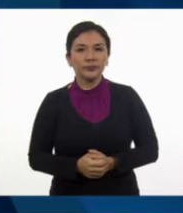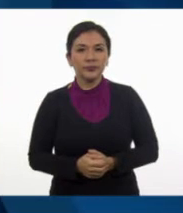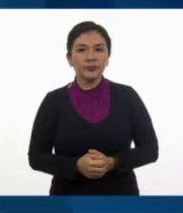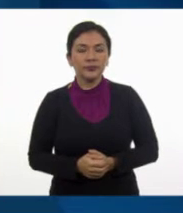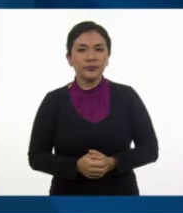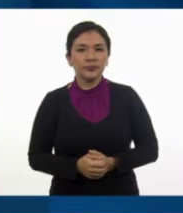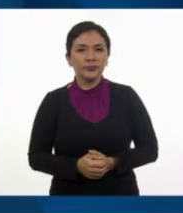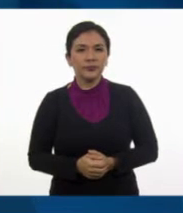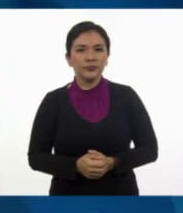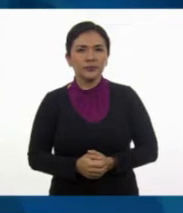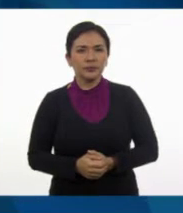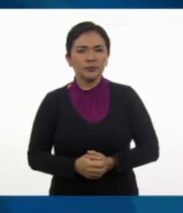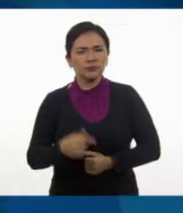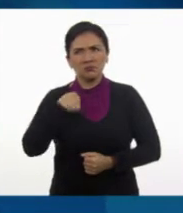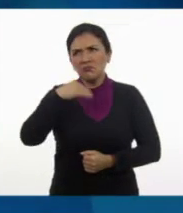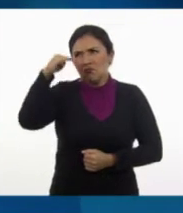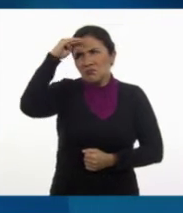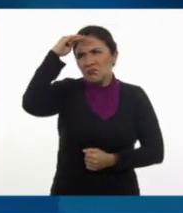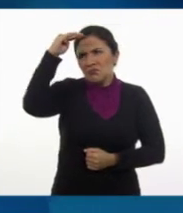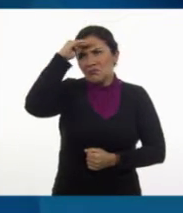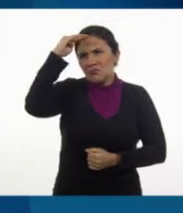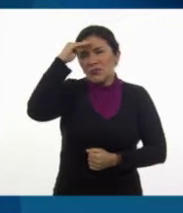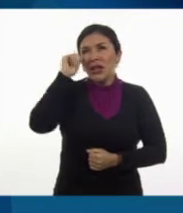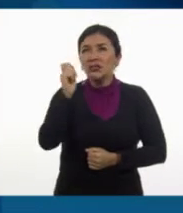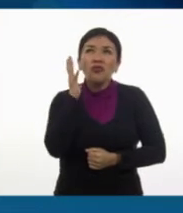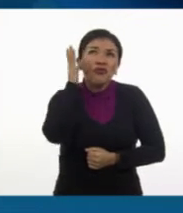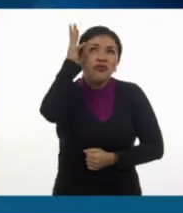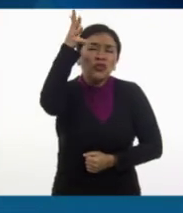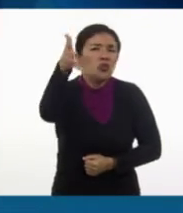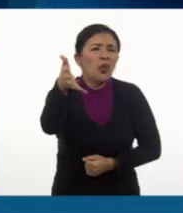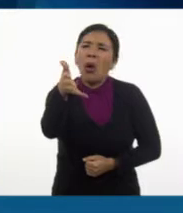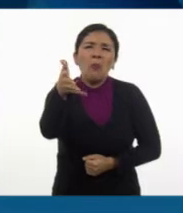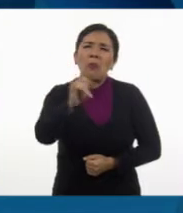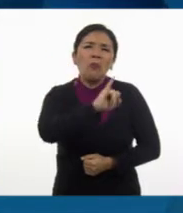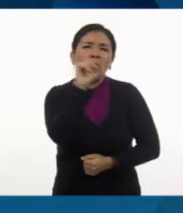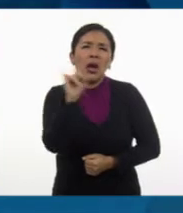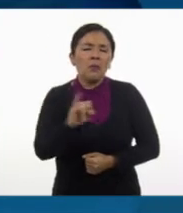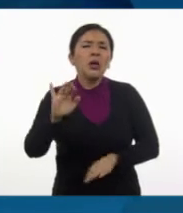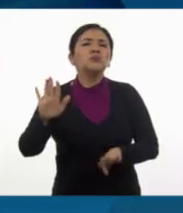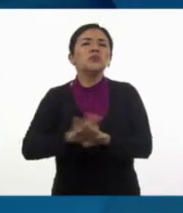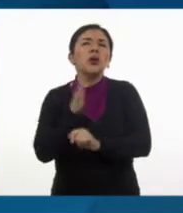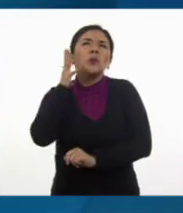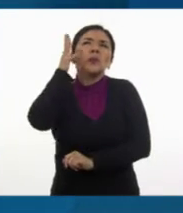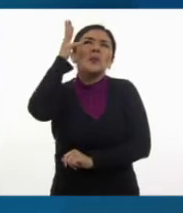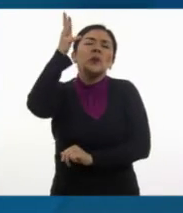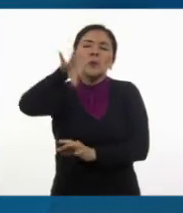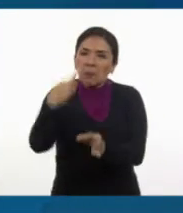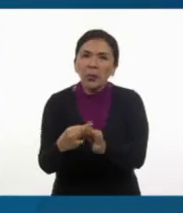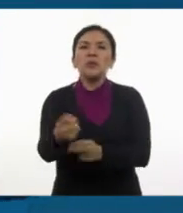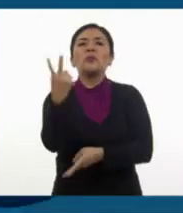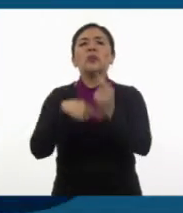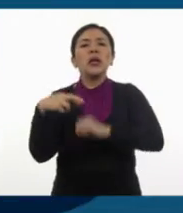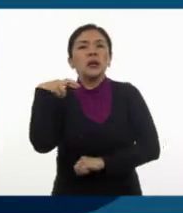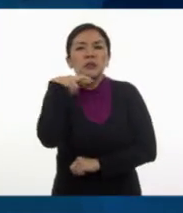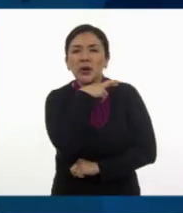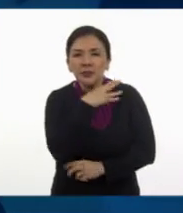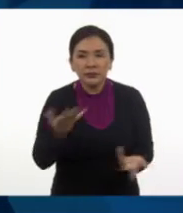No pienso nunca en el futuro, porque llega muy pronto.